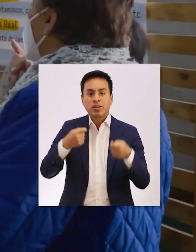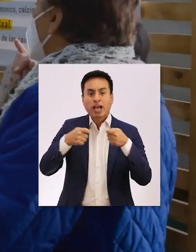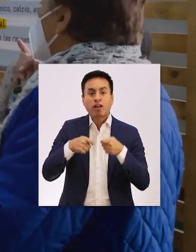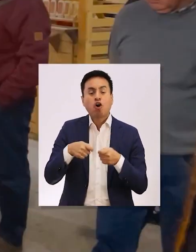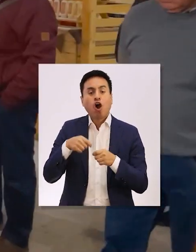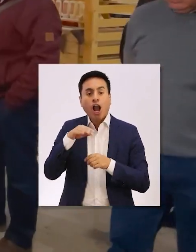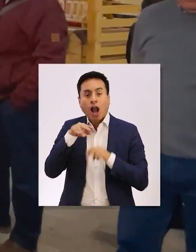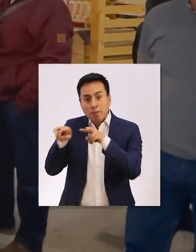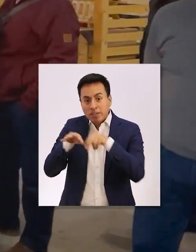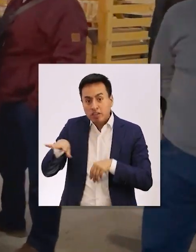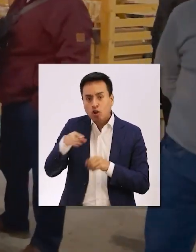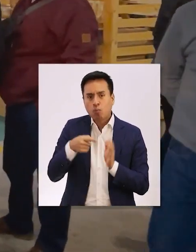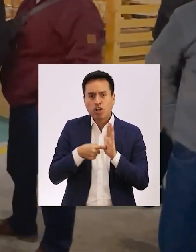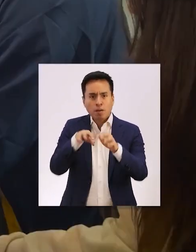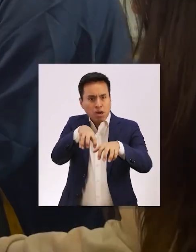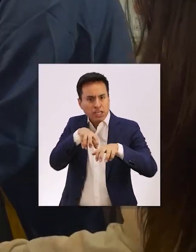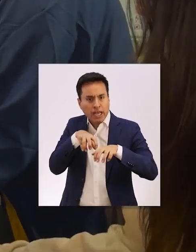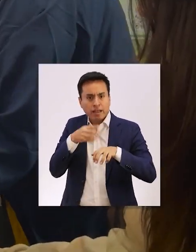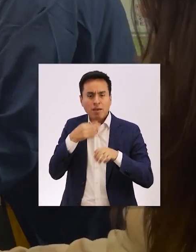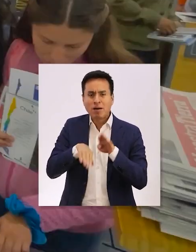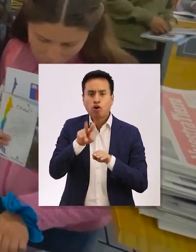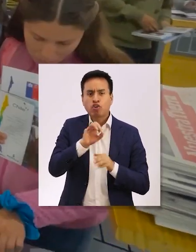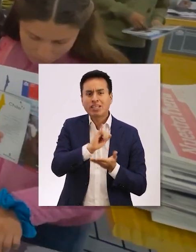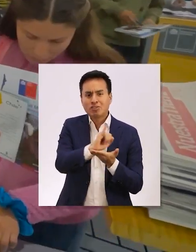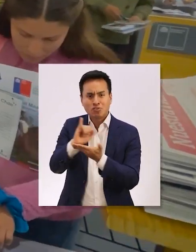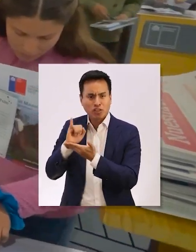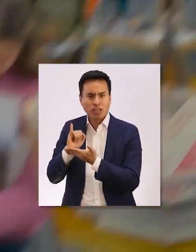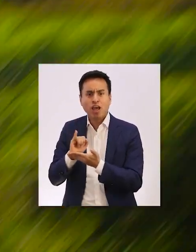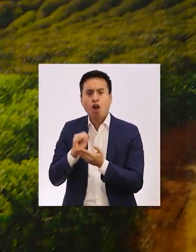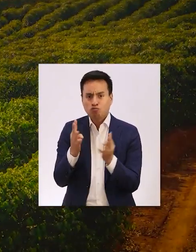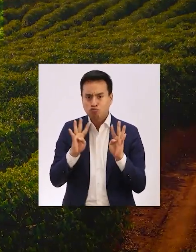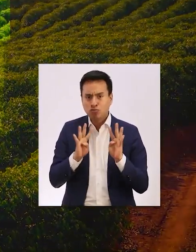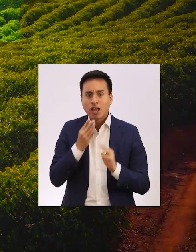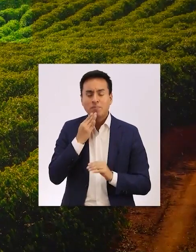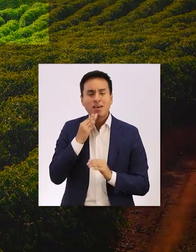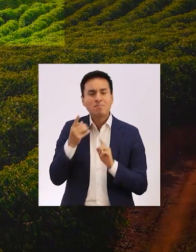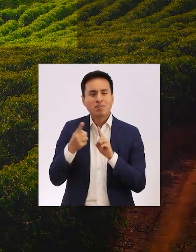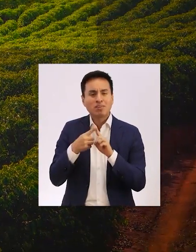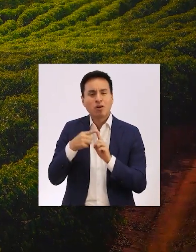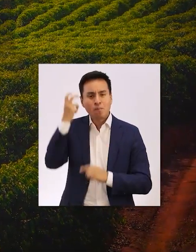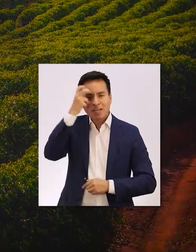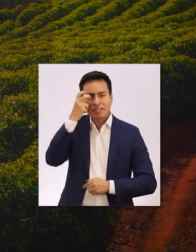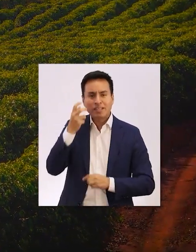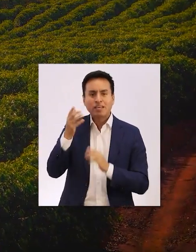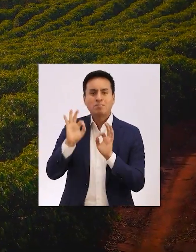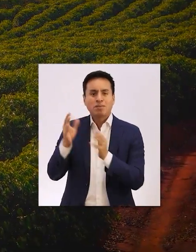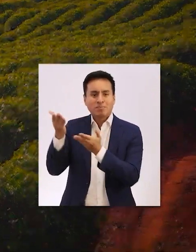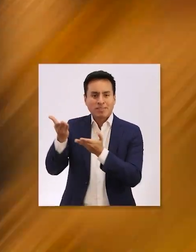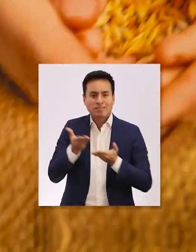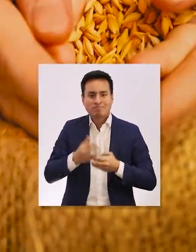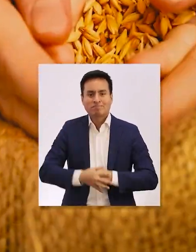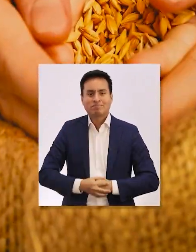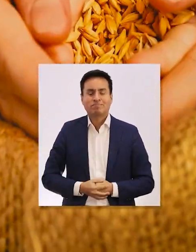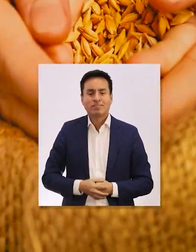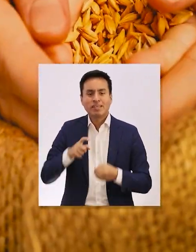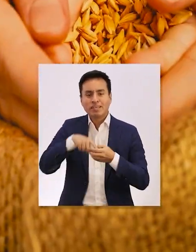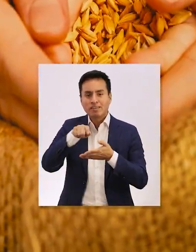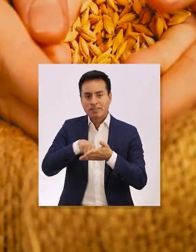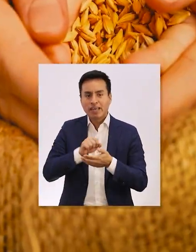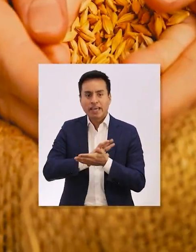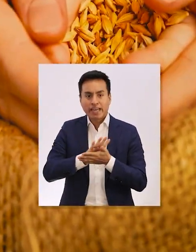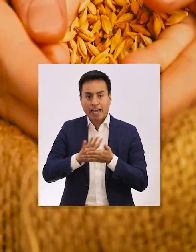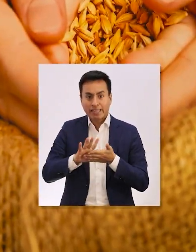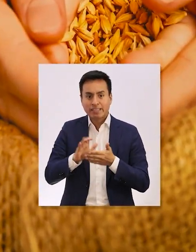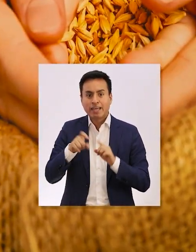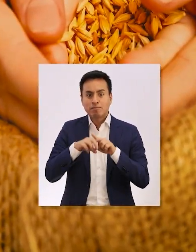mercado campesino, muestras de maquinaria, más de 80 instituciones presentes y la participación de Brasil como invitado especial. Inscríbete